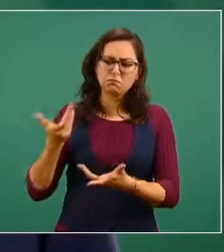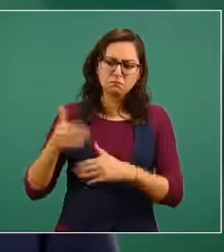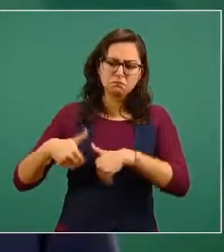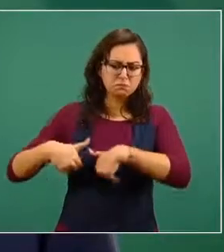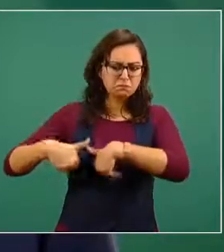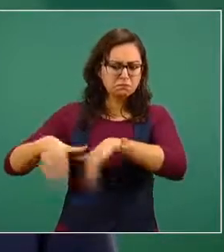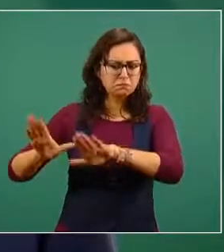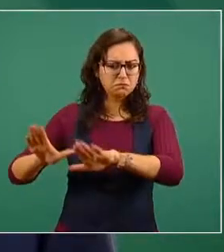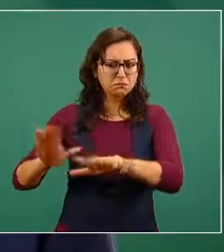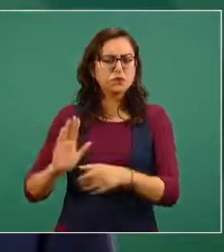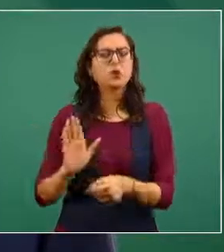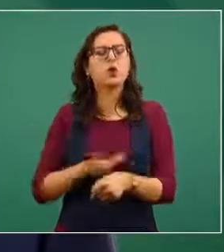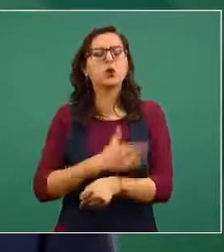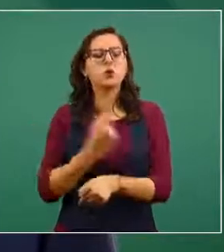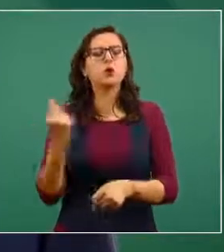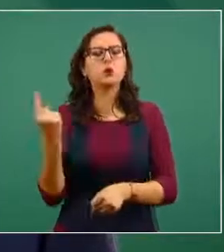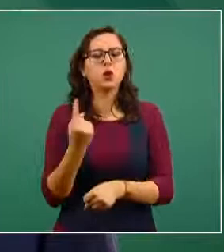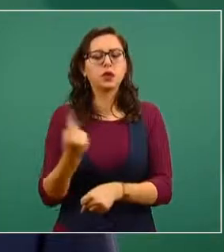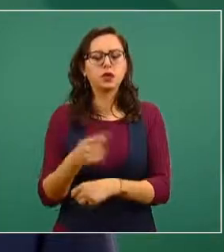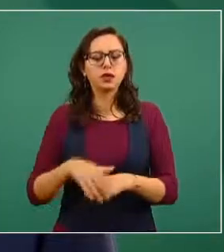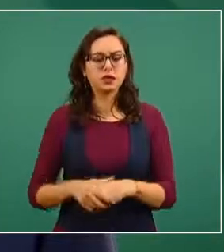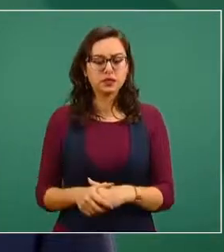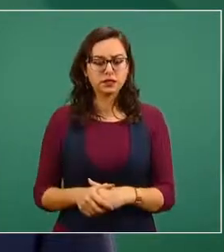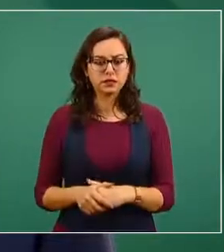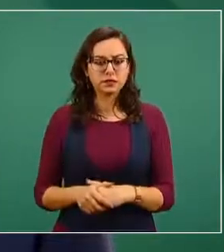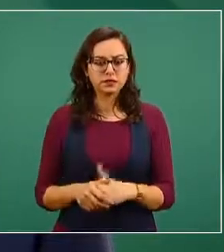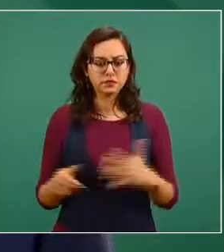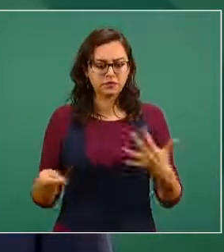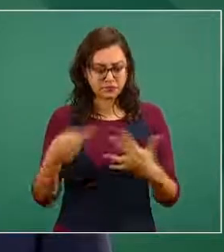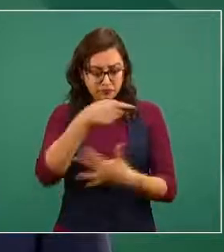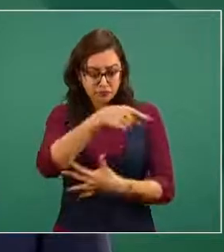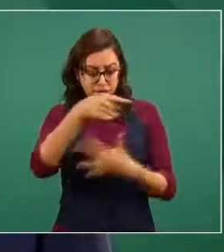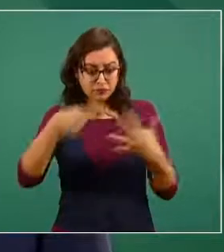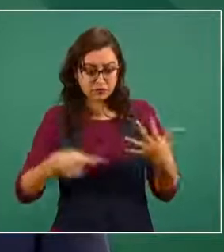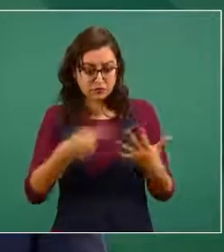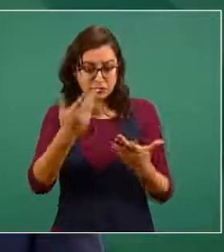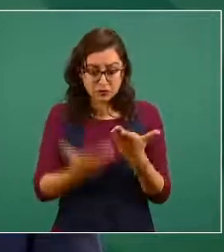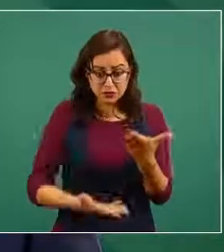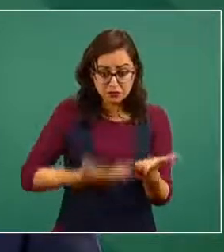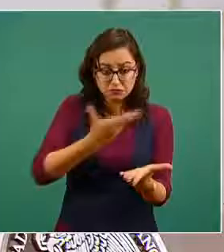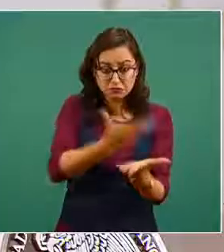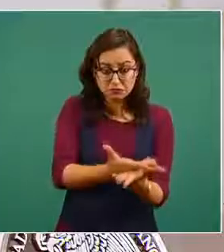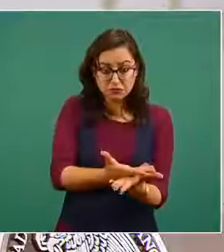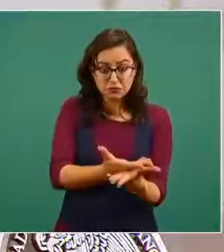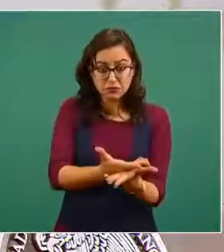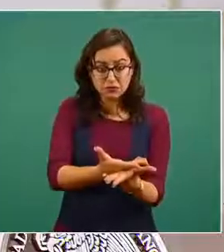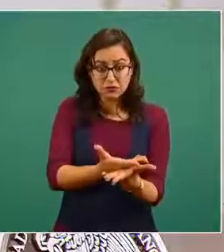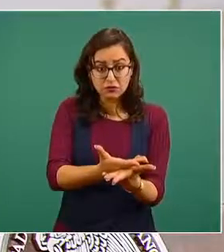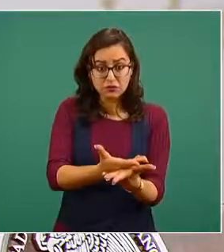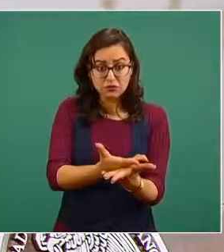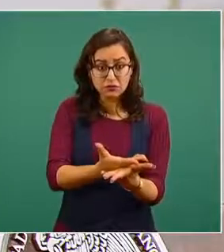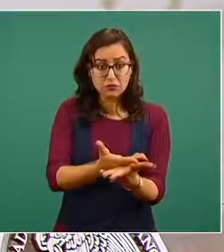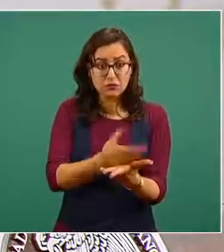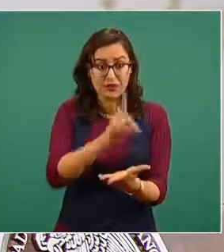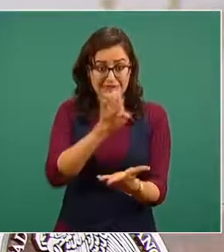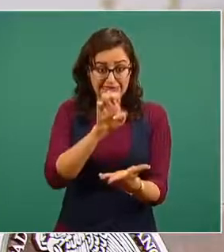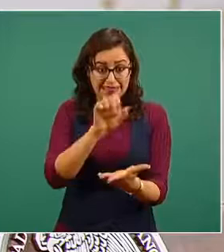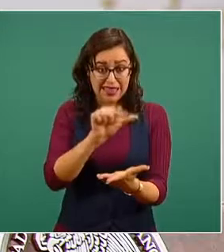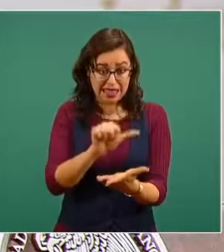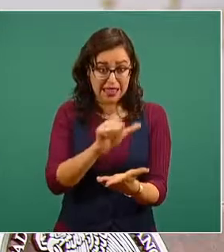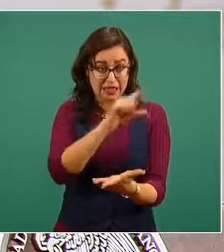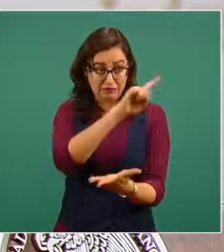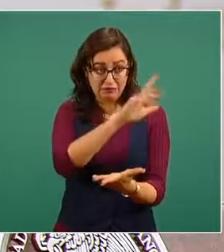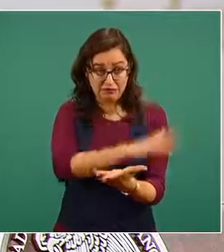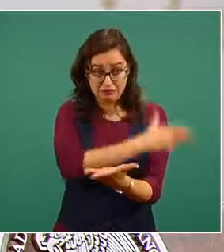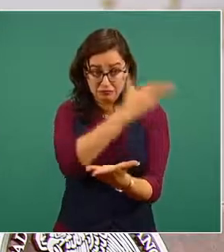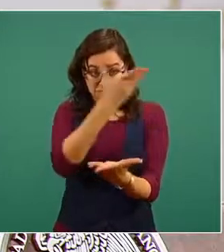de que los elementos de prueba presentados por el gobierno de Estados Unidos, en este caso